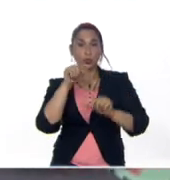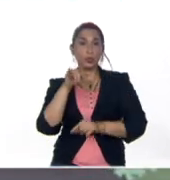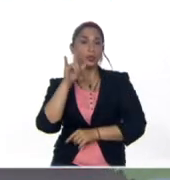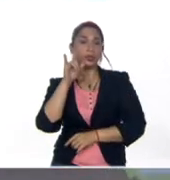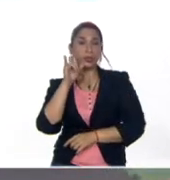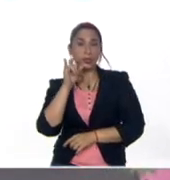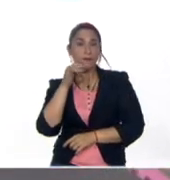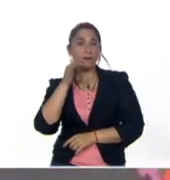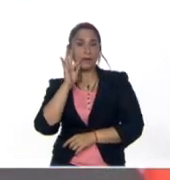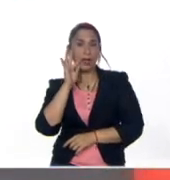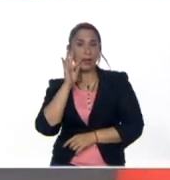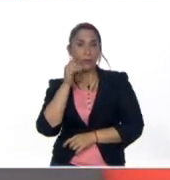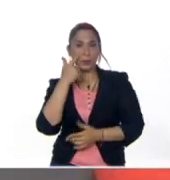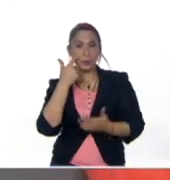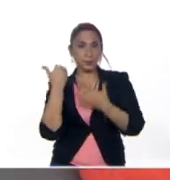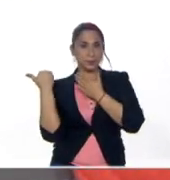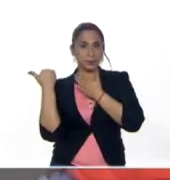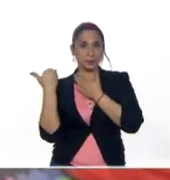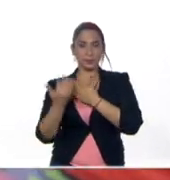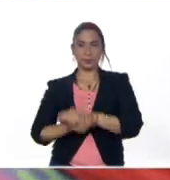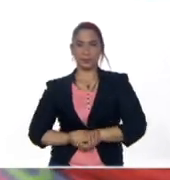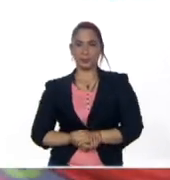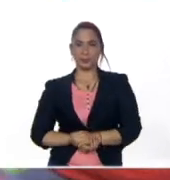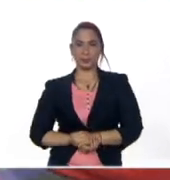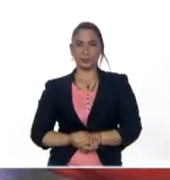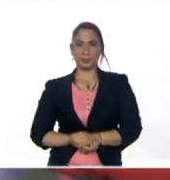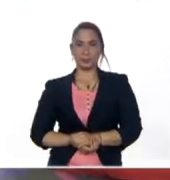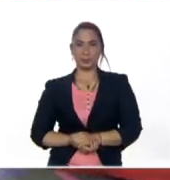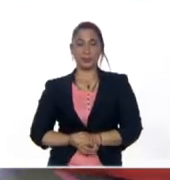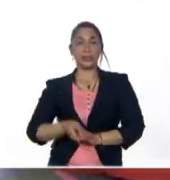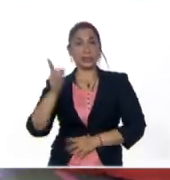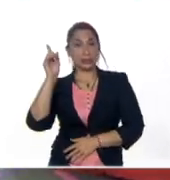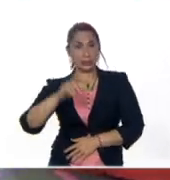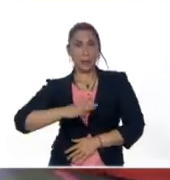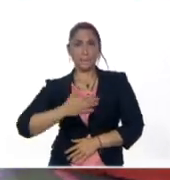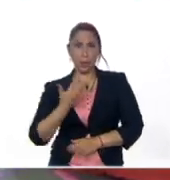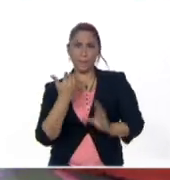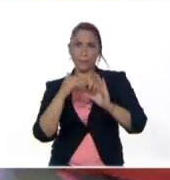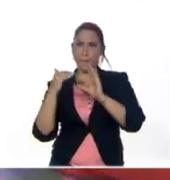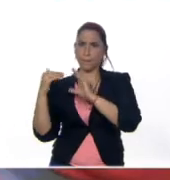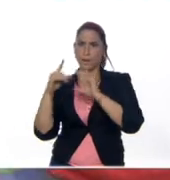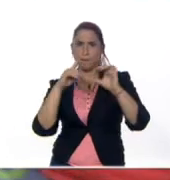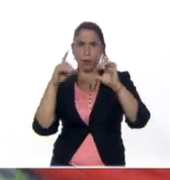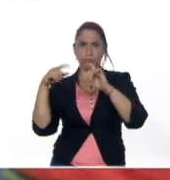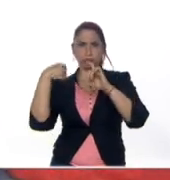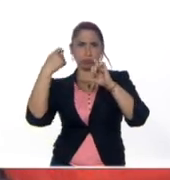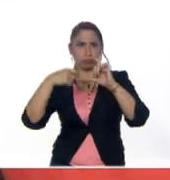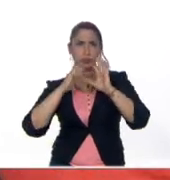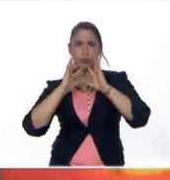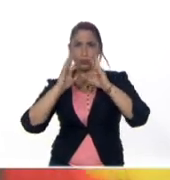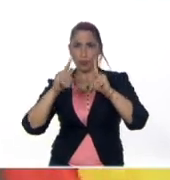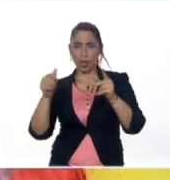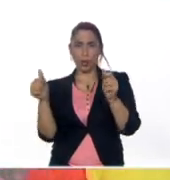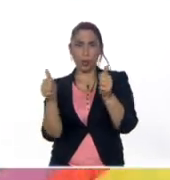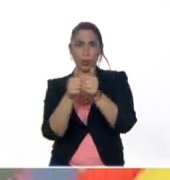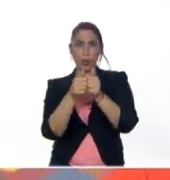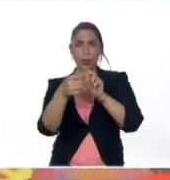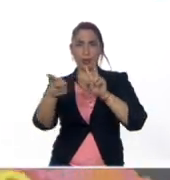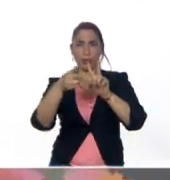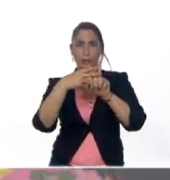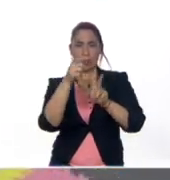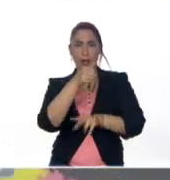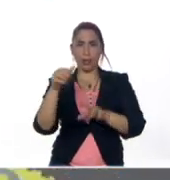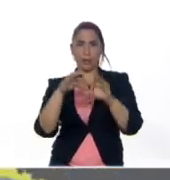Facebook nos consigues como arroba mppeducación y también puedes enviar fotografías videos y comentarios con la etiqueta cada